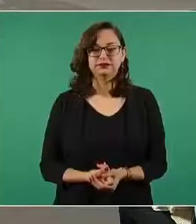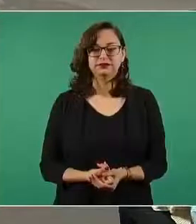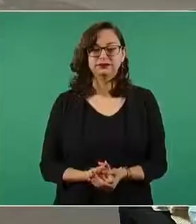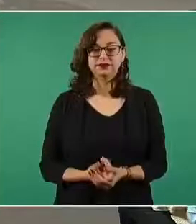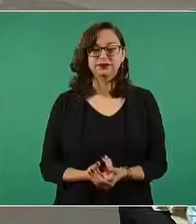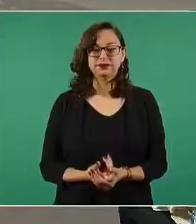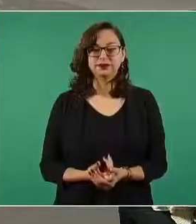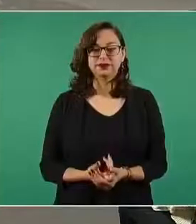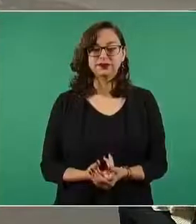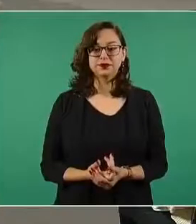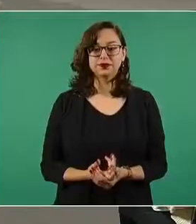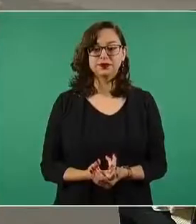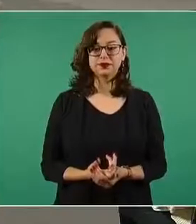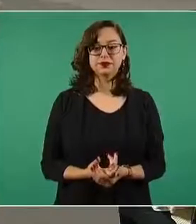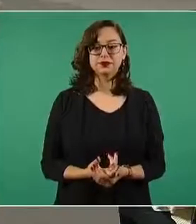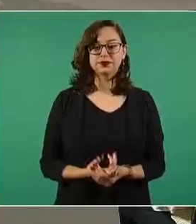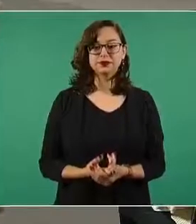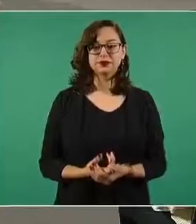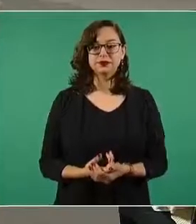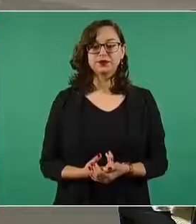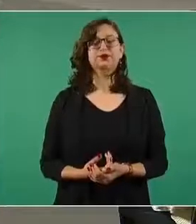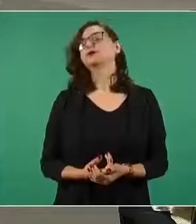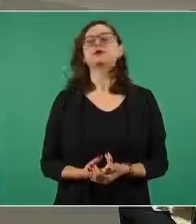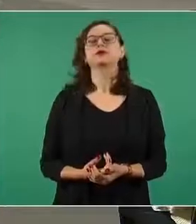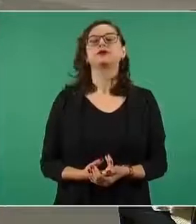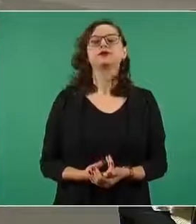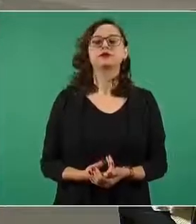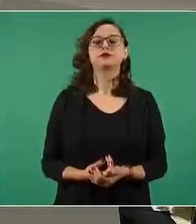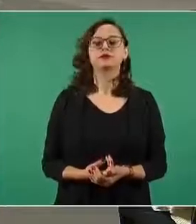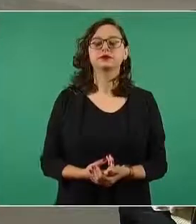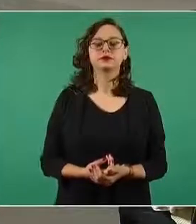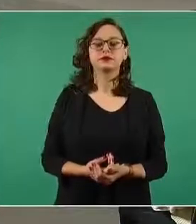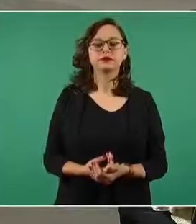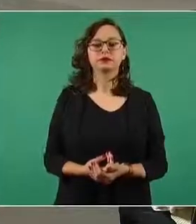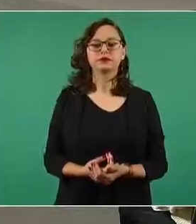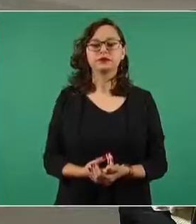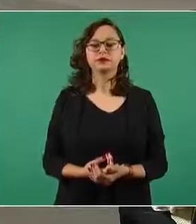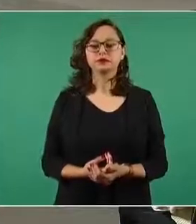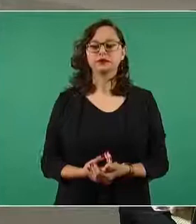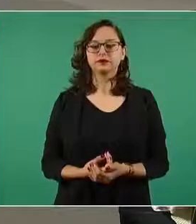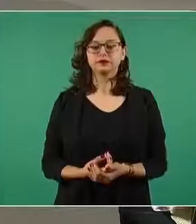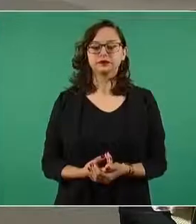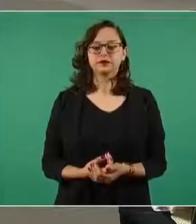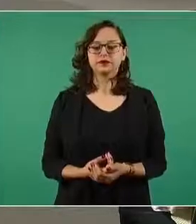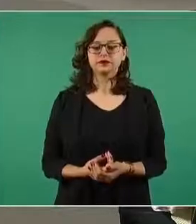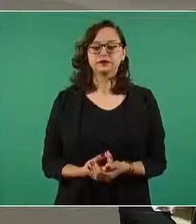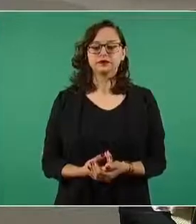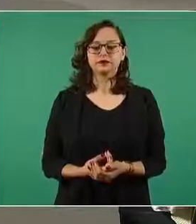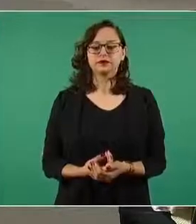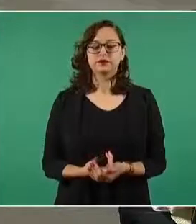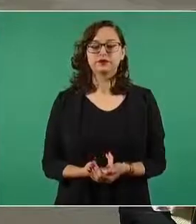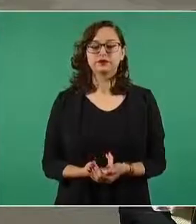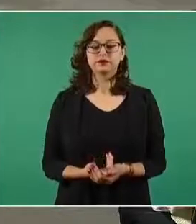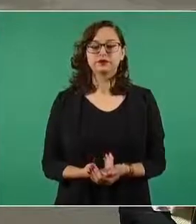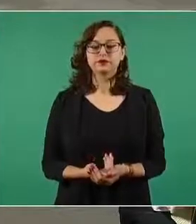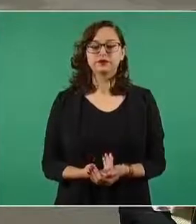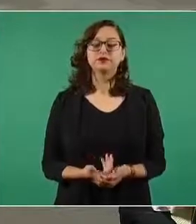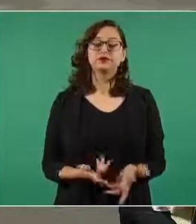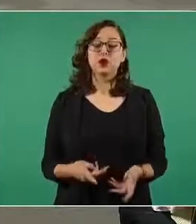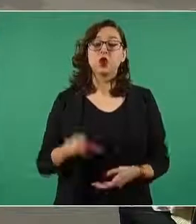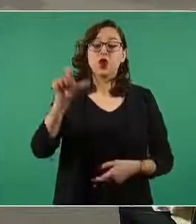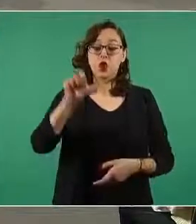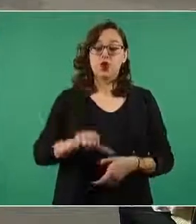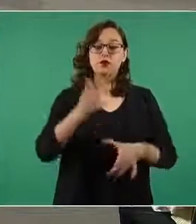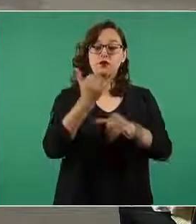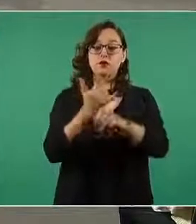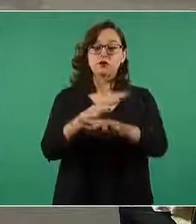El día de hoy vamos a informar, como se acordó,